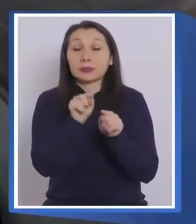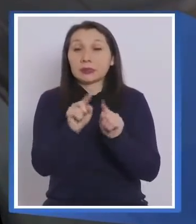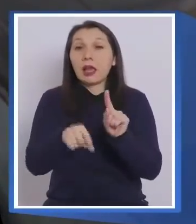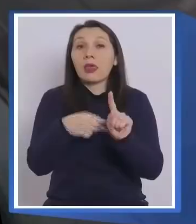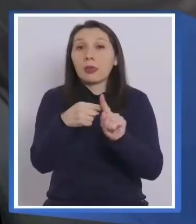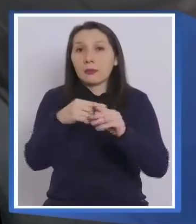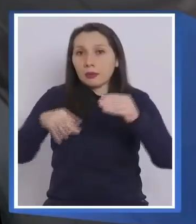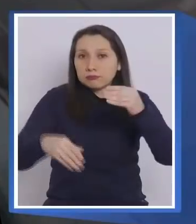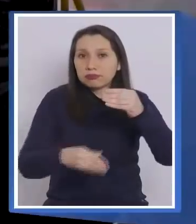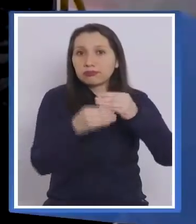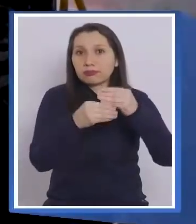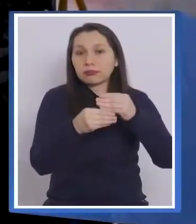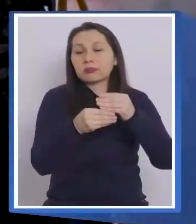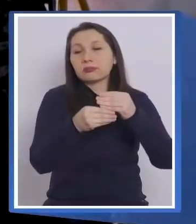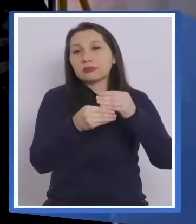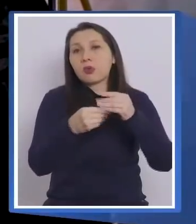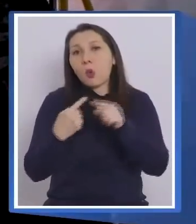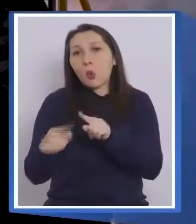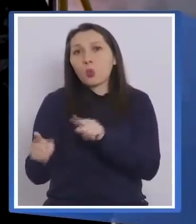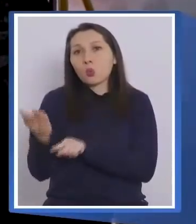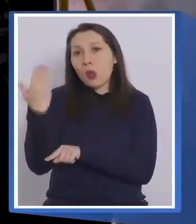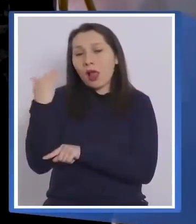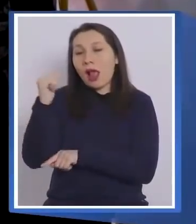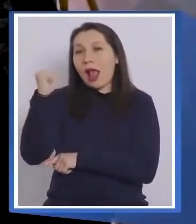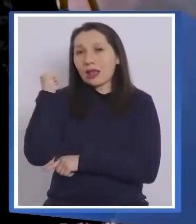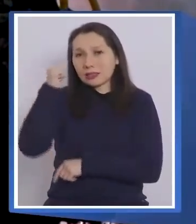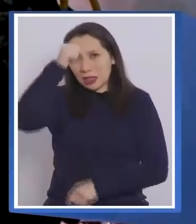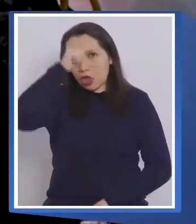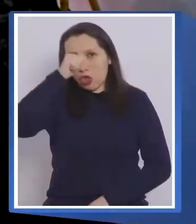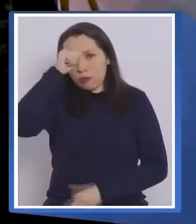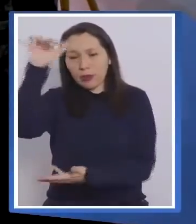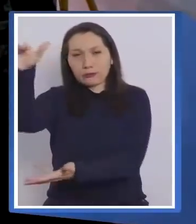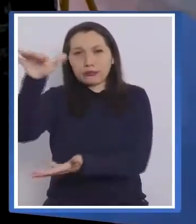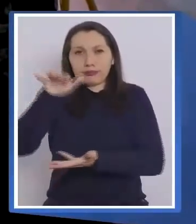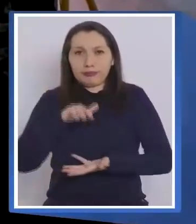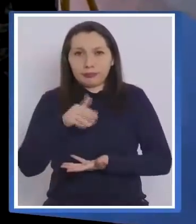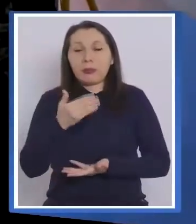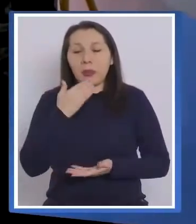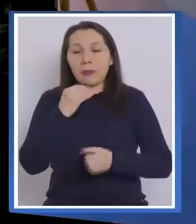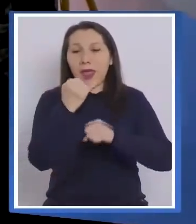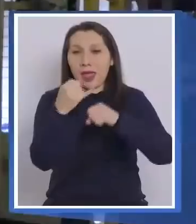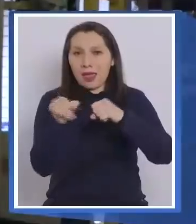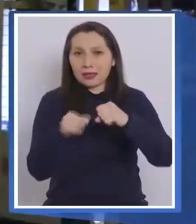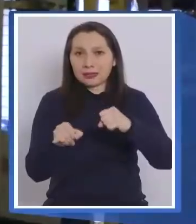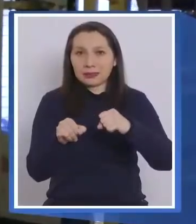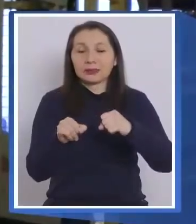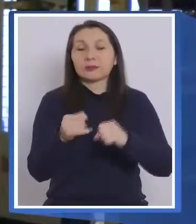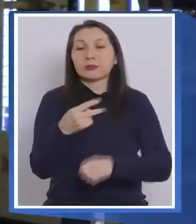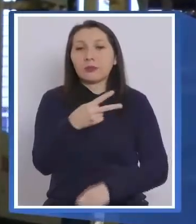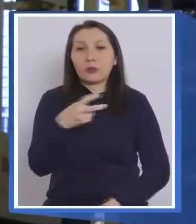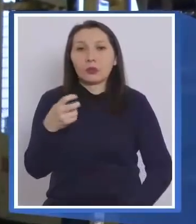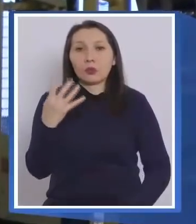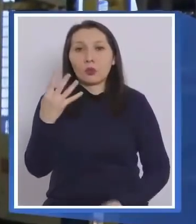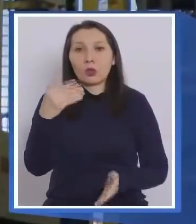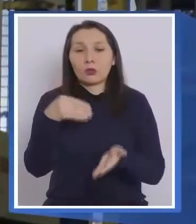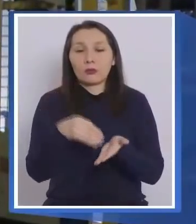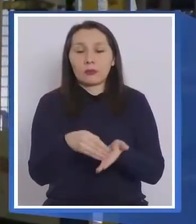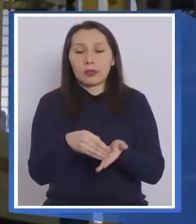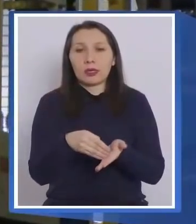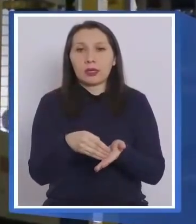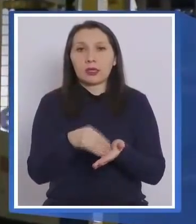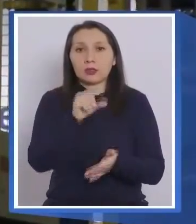además se suma a otra partida que llegó ayer domingo, también de AstraZeneca, de 204.000